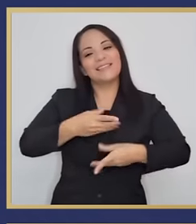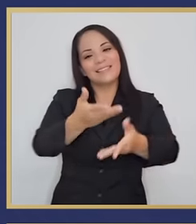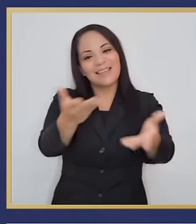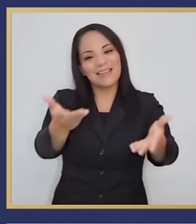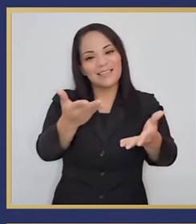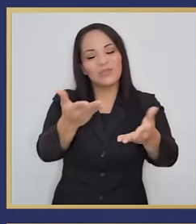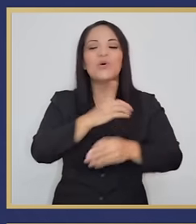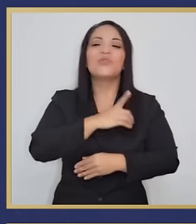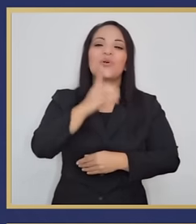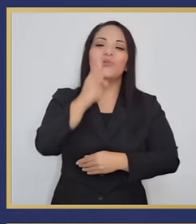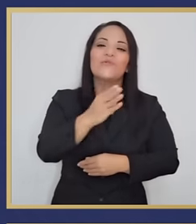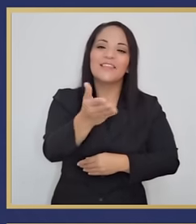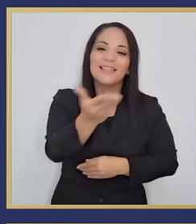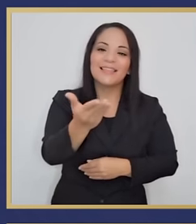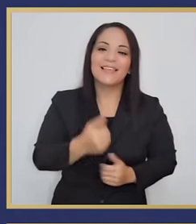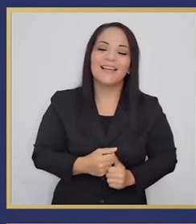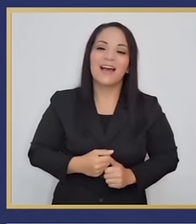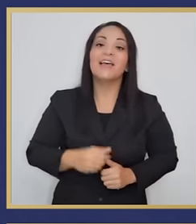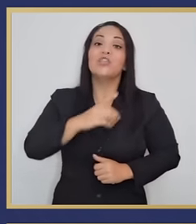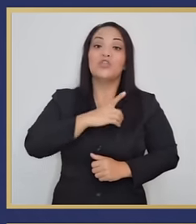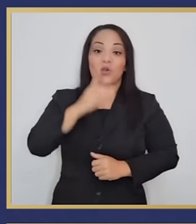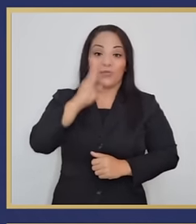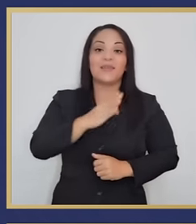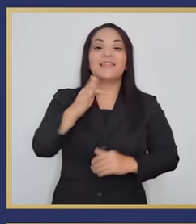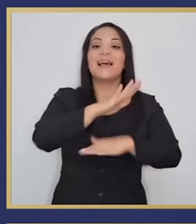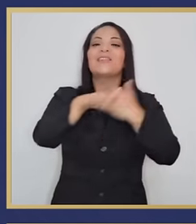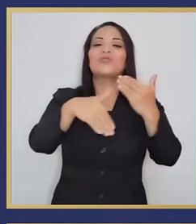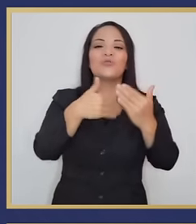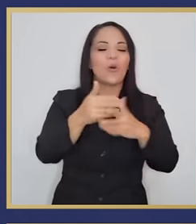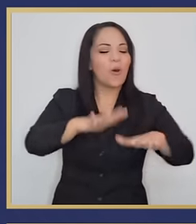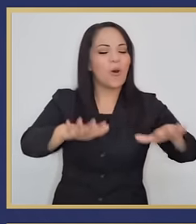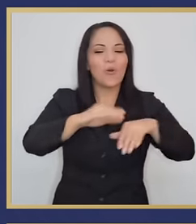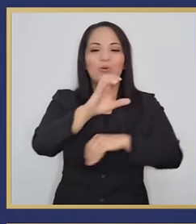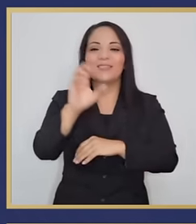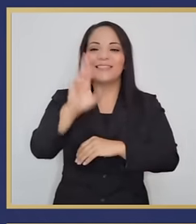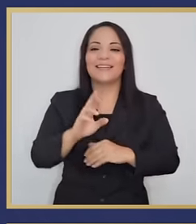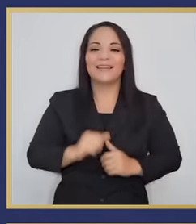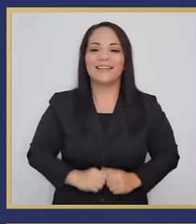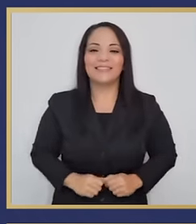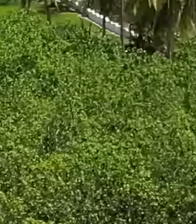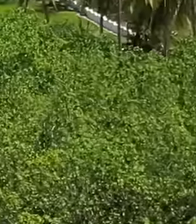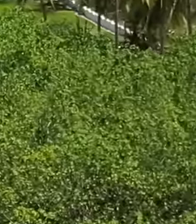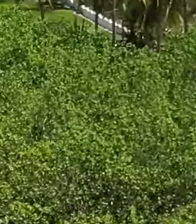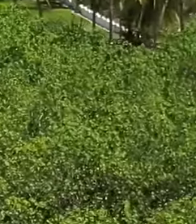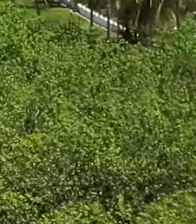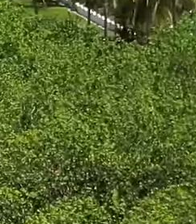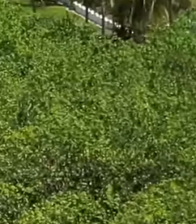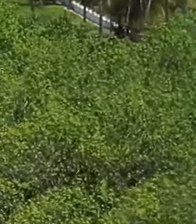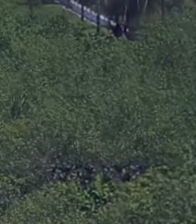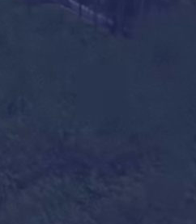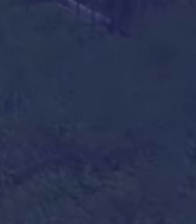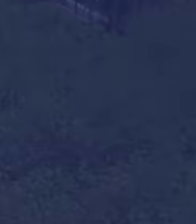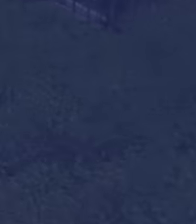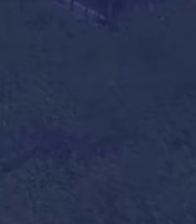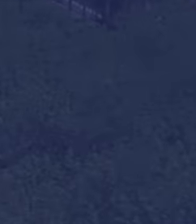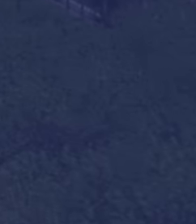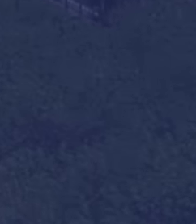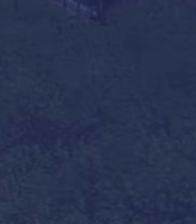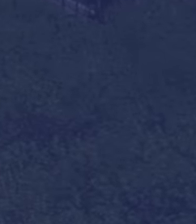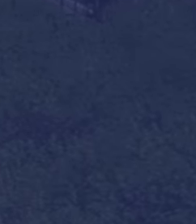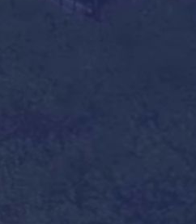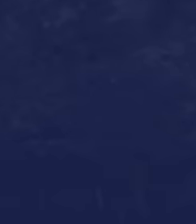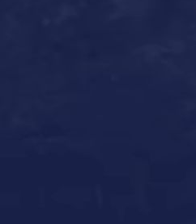noches, feliz descanso, que Dios los bendiga y que Dios bendiga a todo Costa Rica. Costa Rica tiene un firme